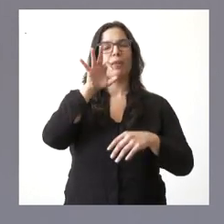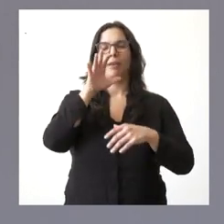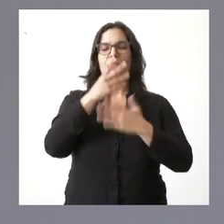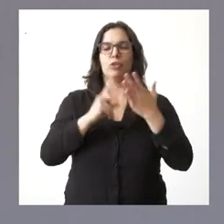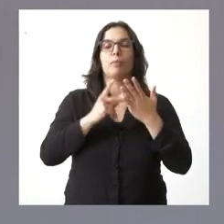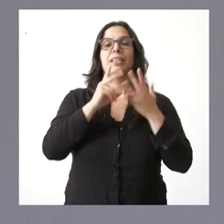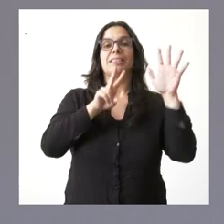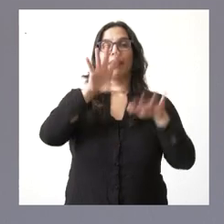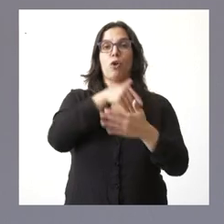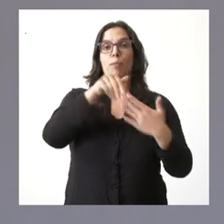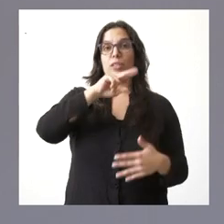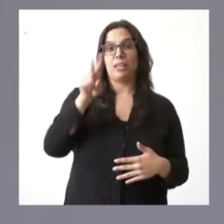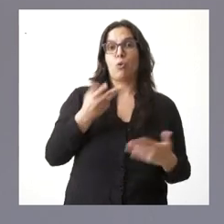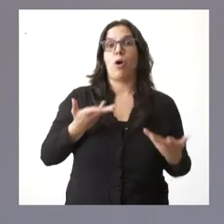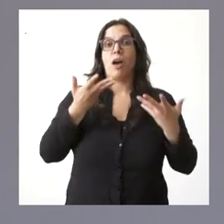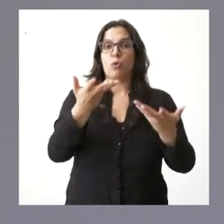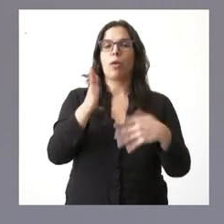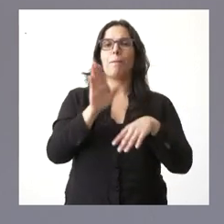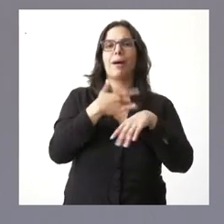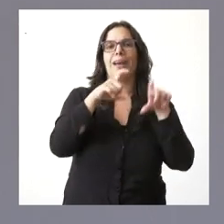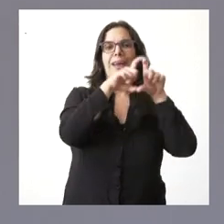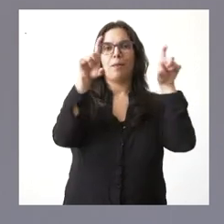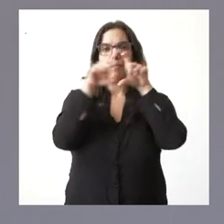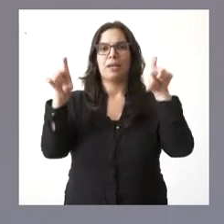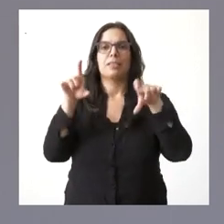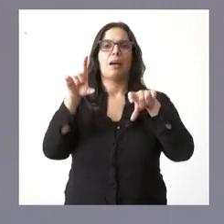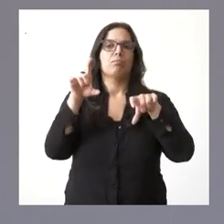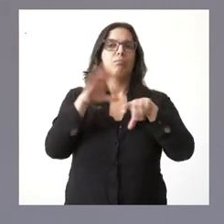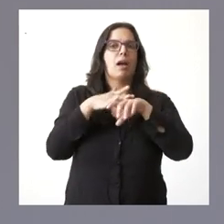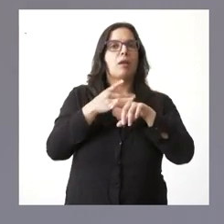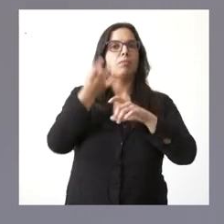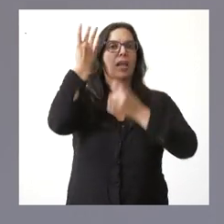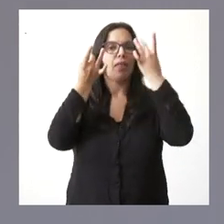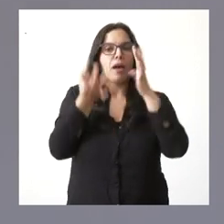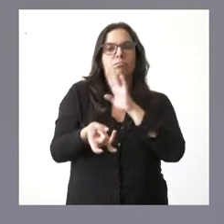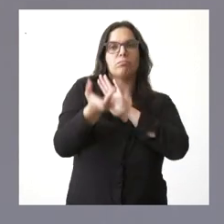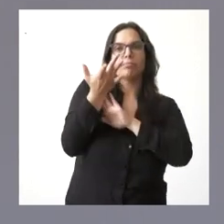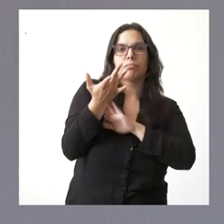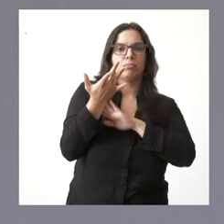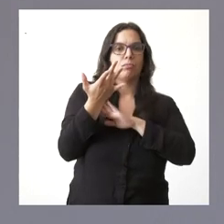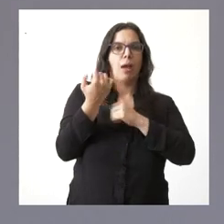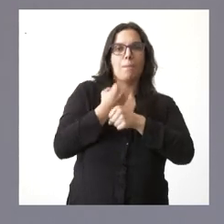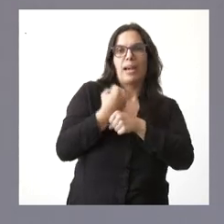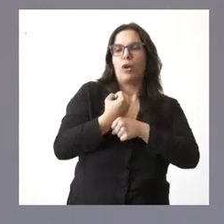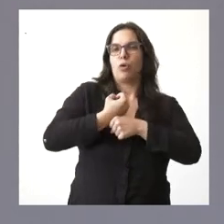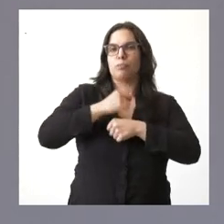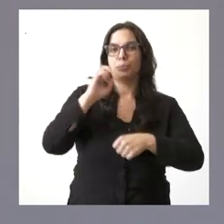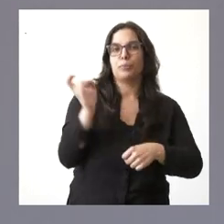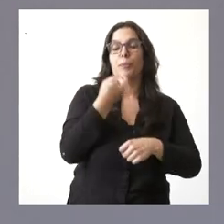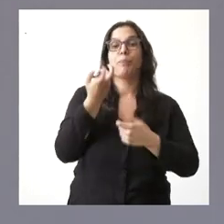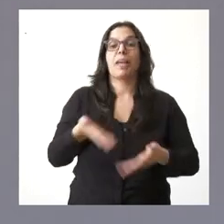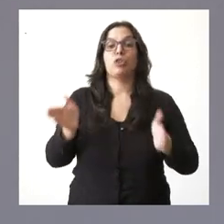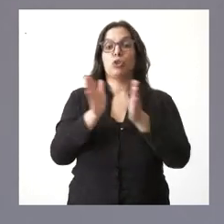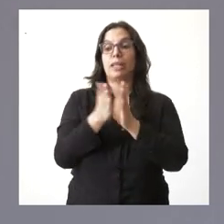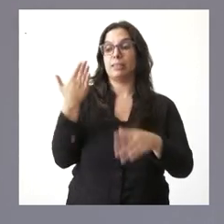de ayudas para empresas, para iniciativas generadoras de actividad productiva y de empleo. En total, entre el Consejo de